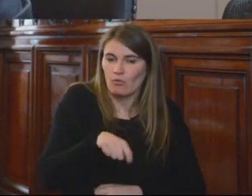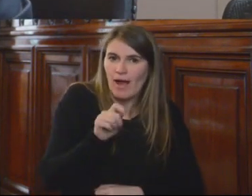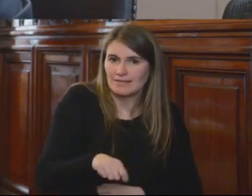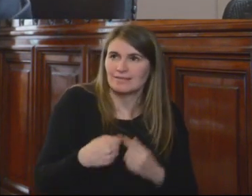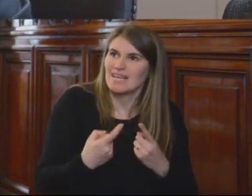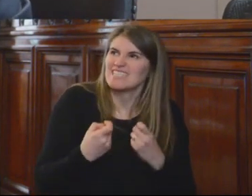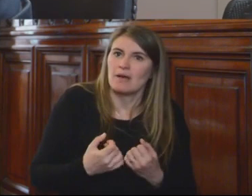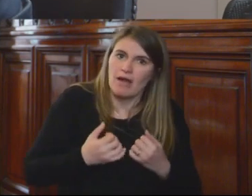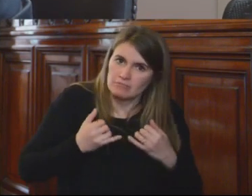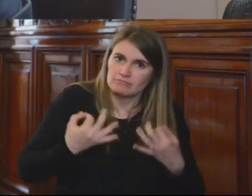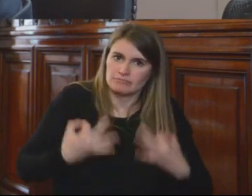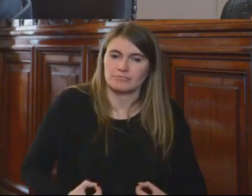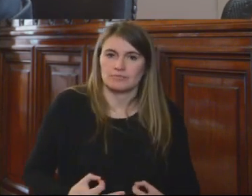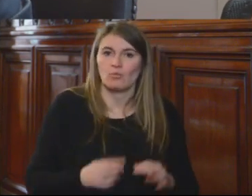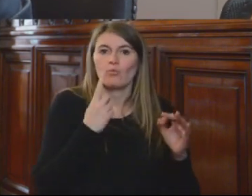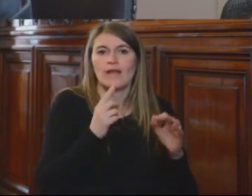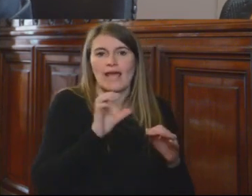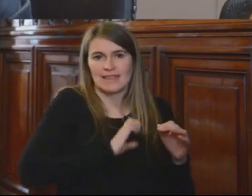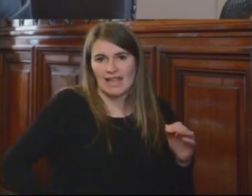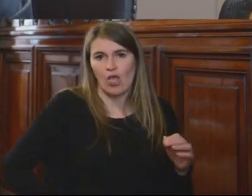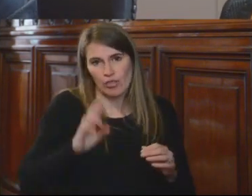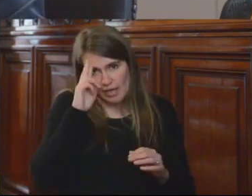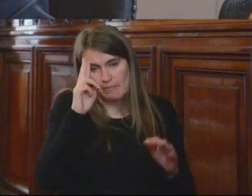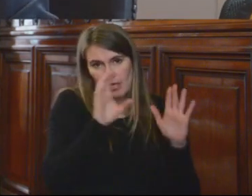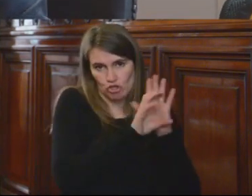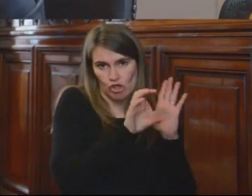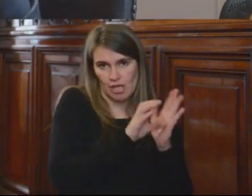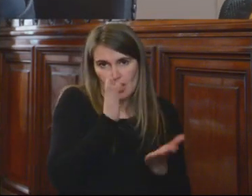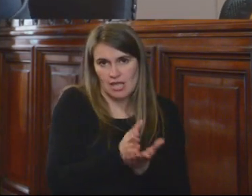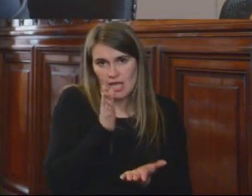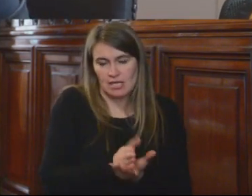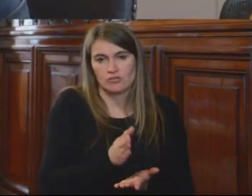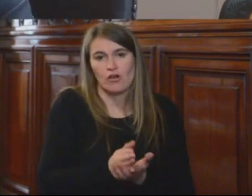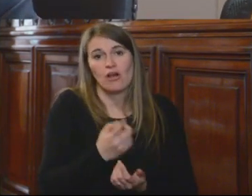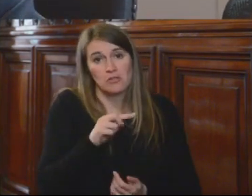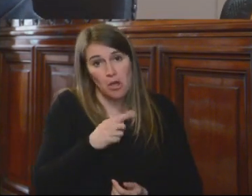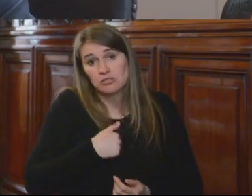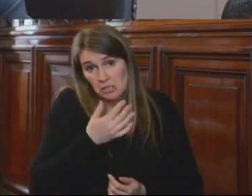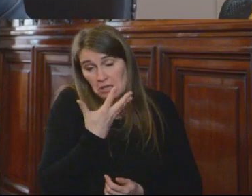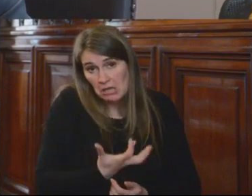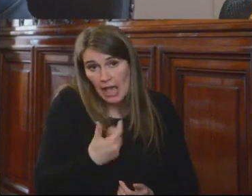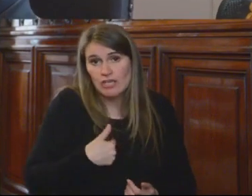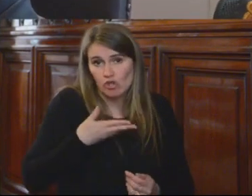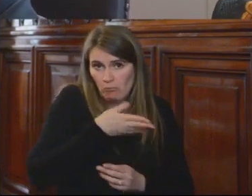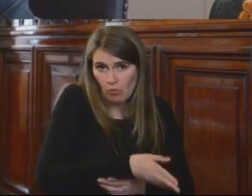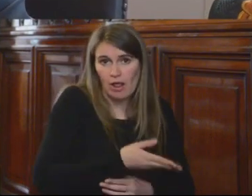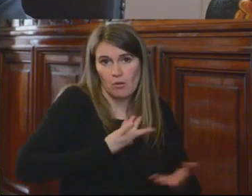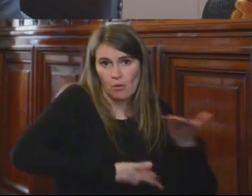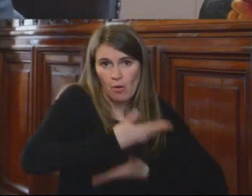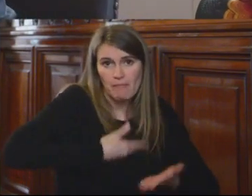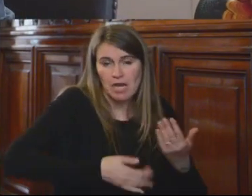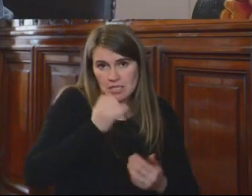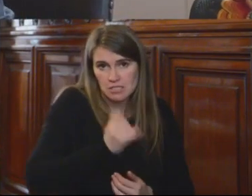consolidación de un Estado constitucional democrático de derecho. Y en ese sentido nos ponemos a la disposición compartir estos criterios